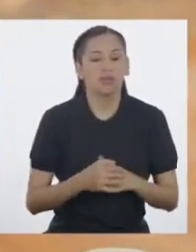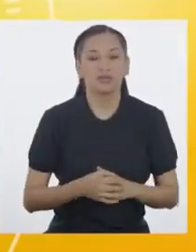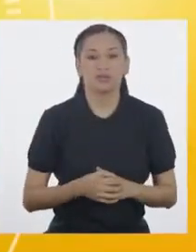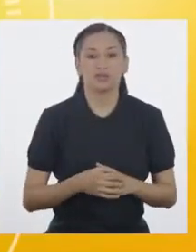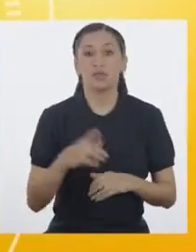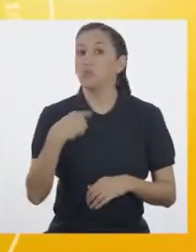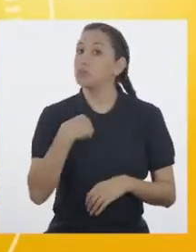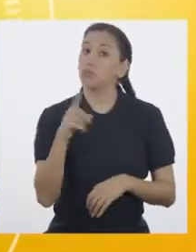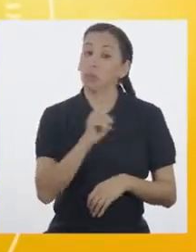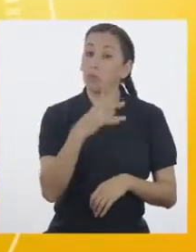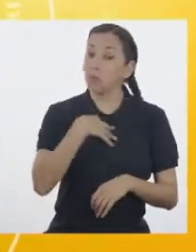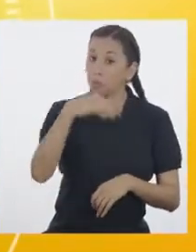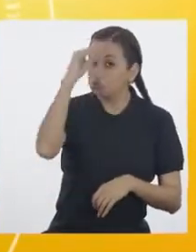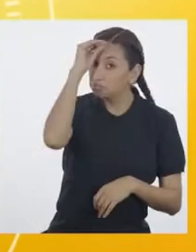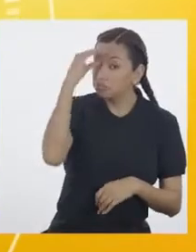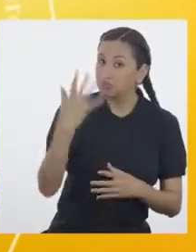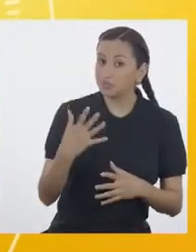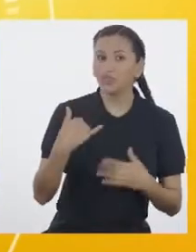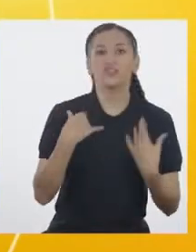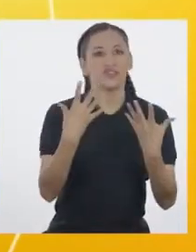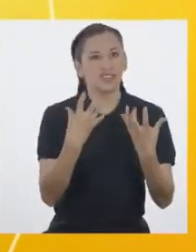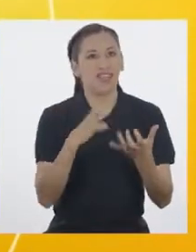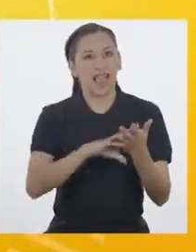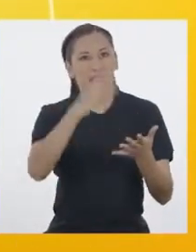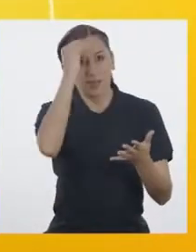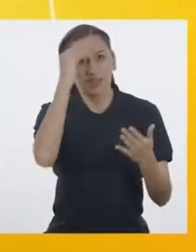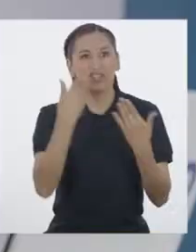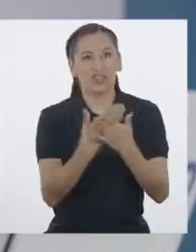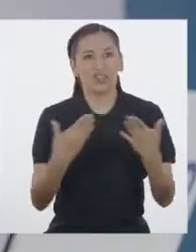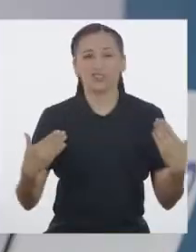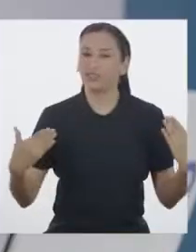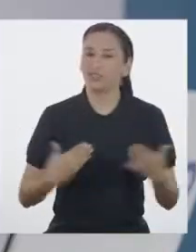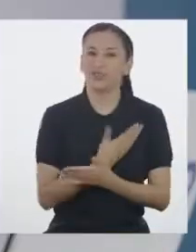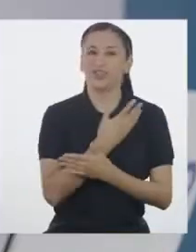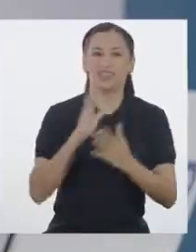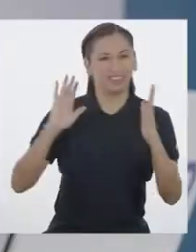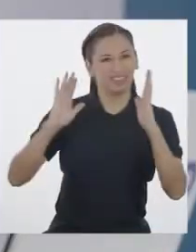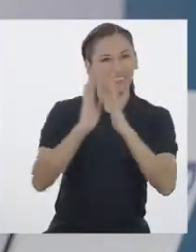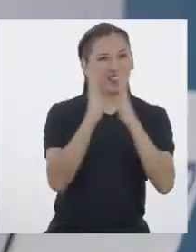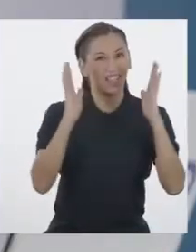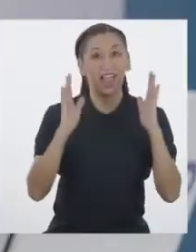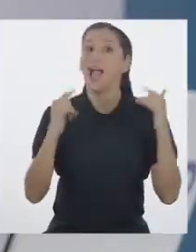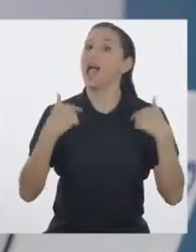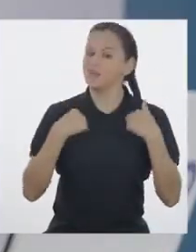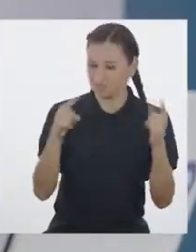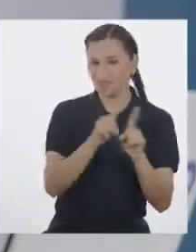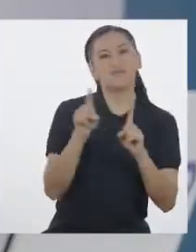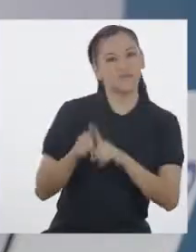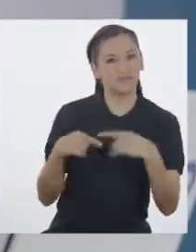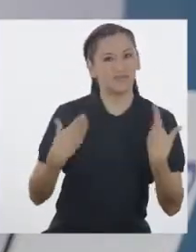Yo tampoco Me encanta aprender cosas nuevas ¡Chócala! ¡A mí también!